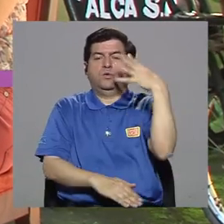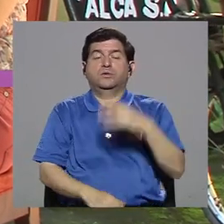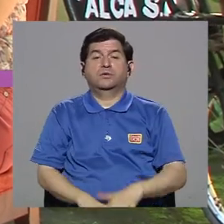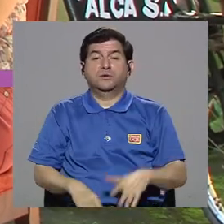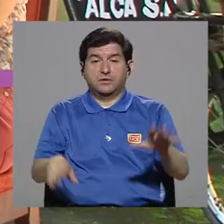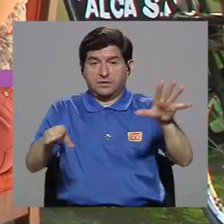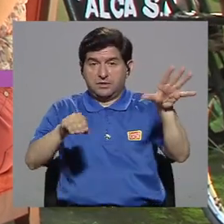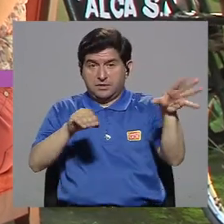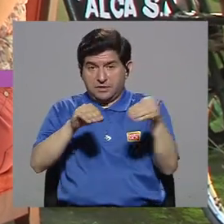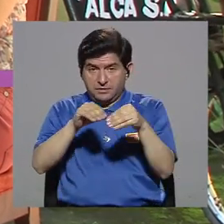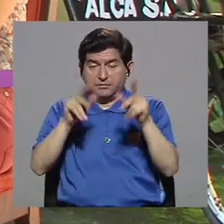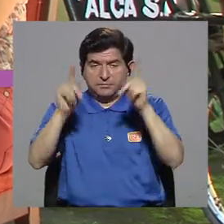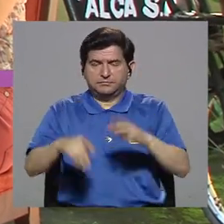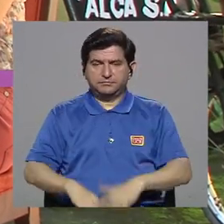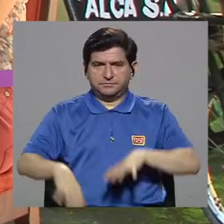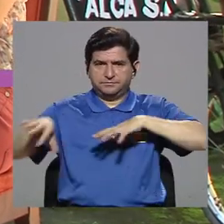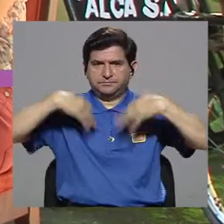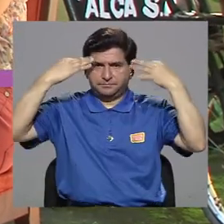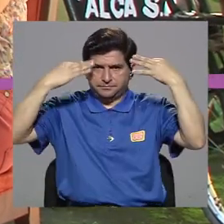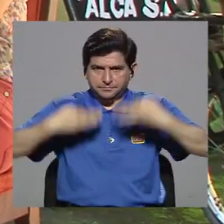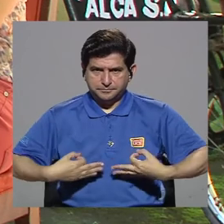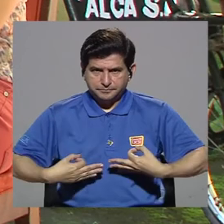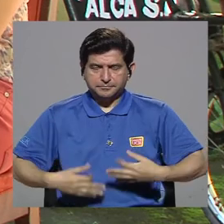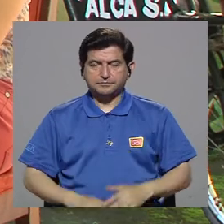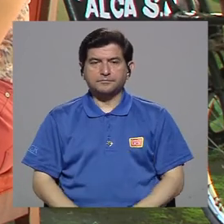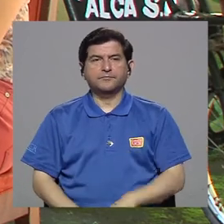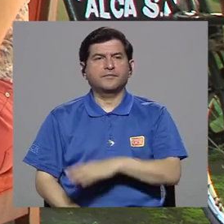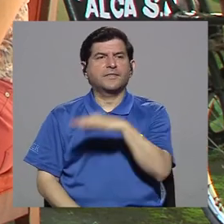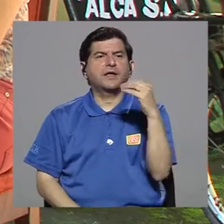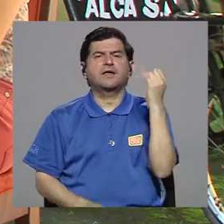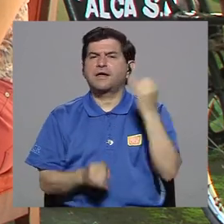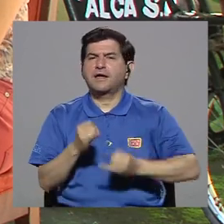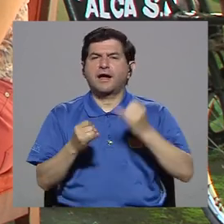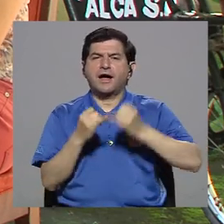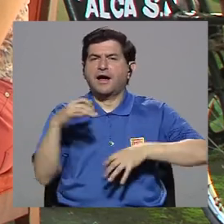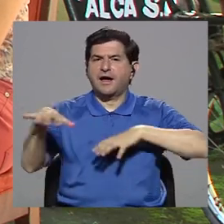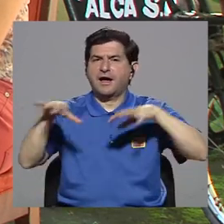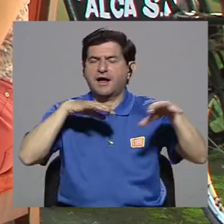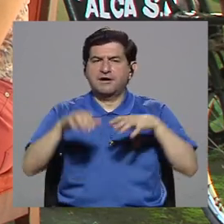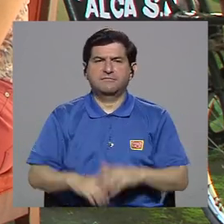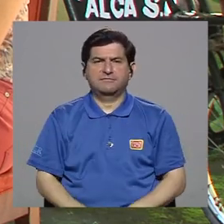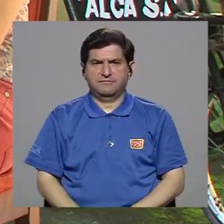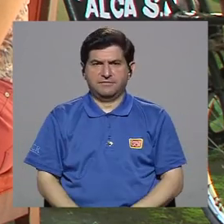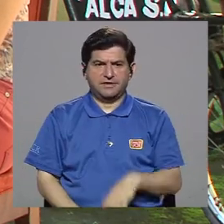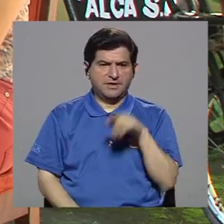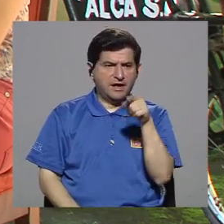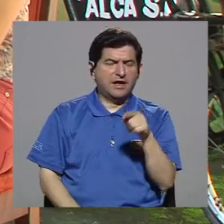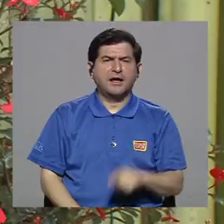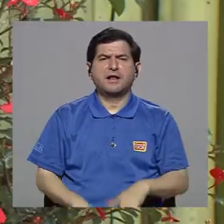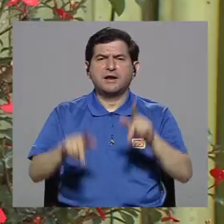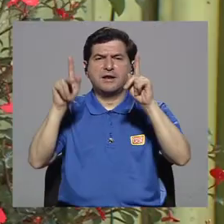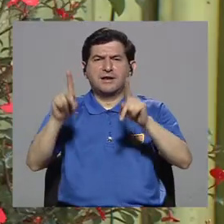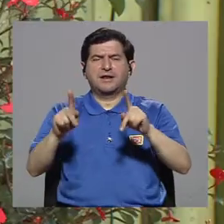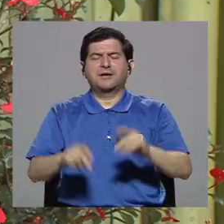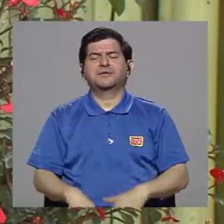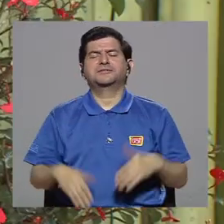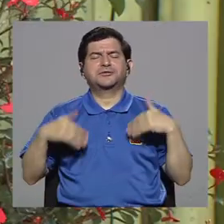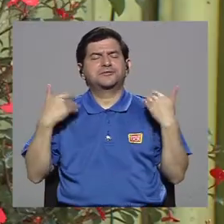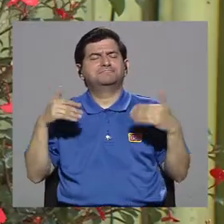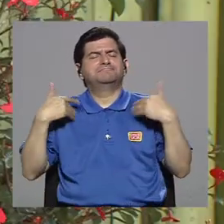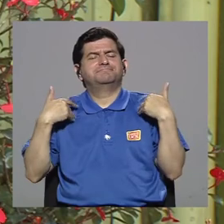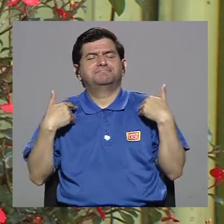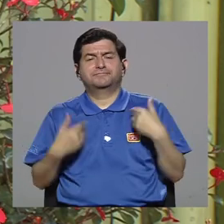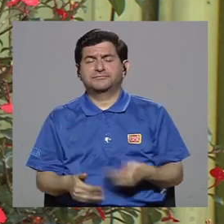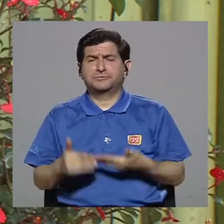Además de que la gente se ejercita y de que al final de la actividad termina con una tremenda